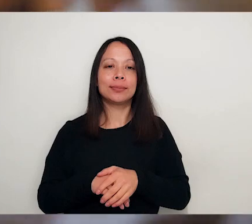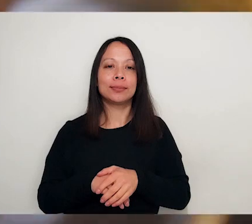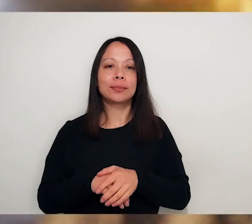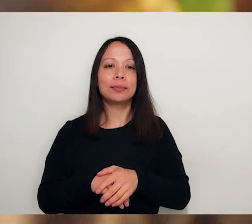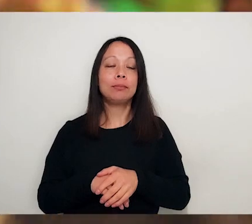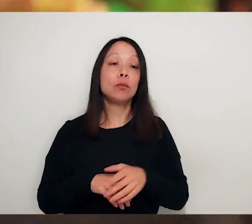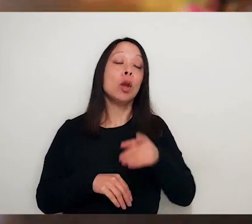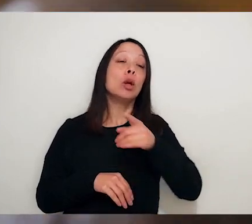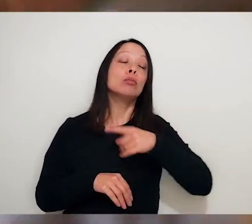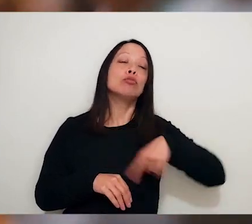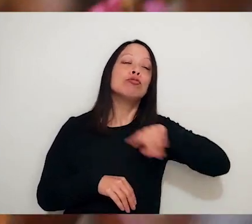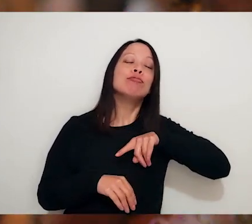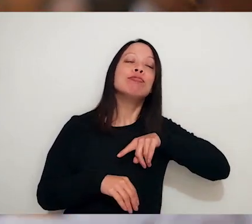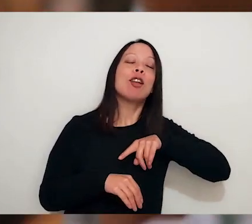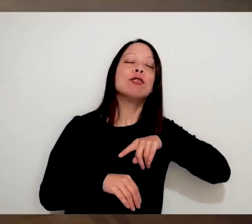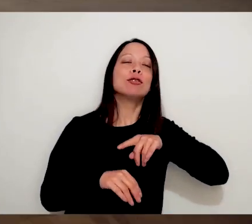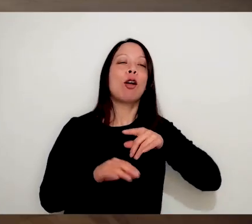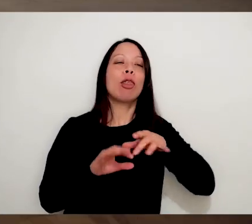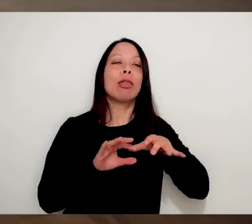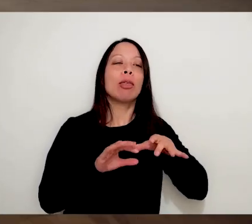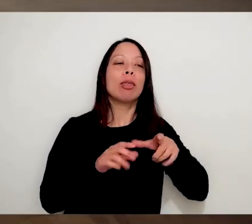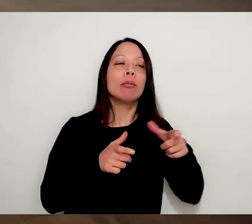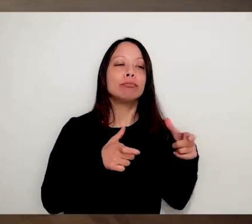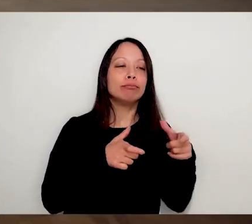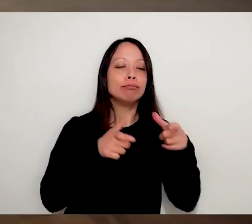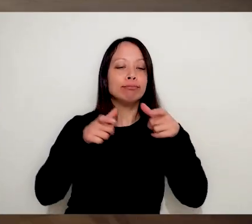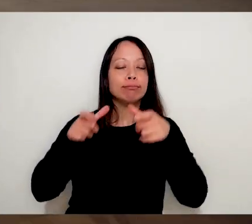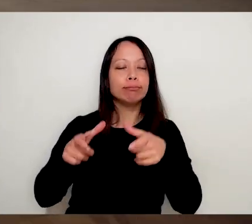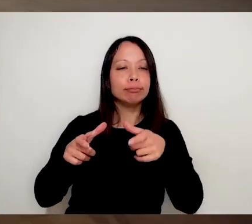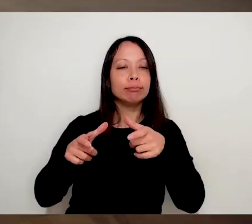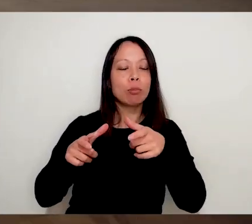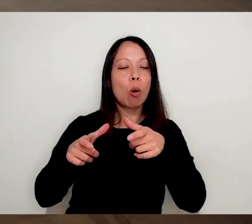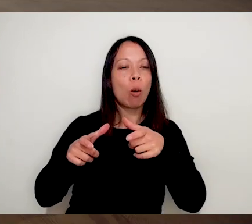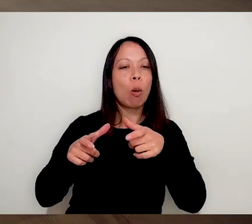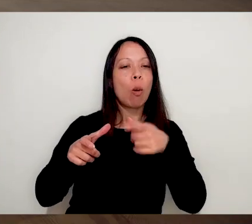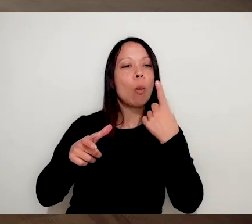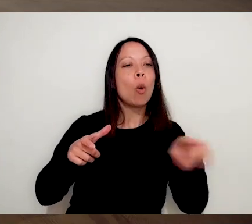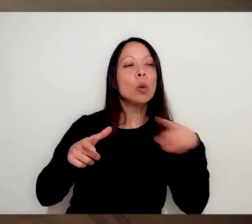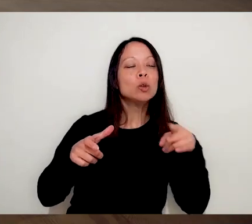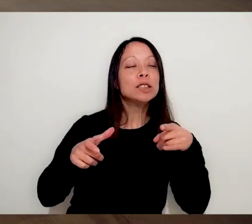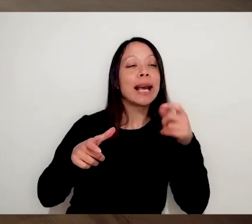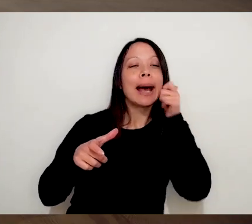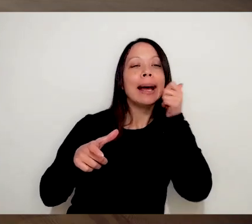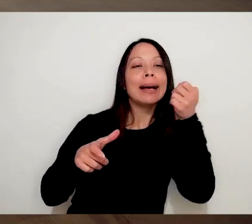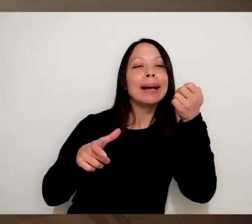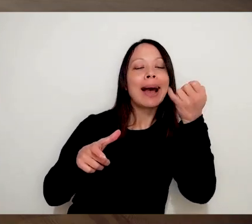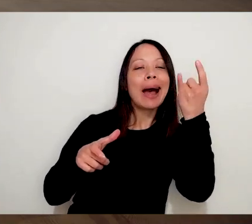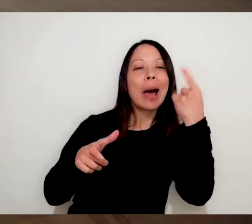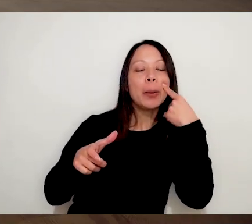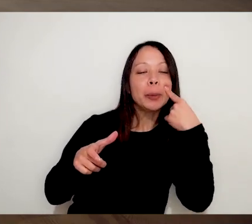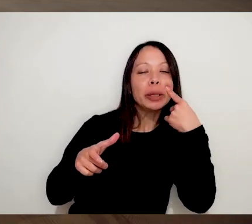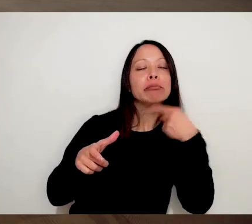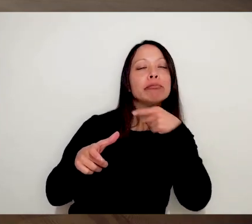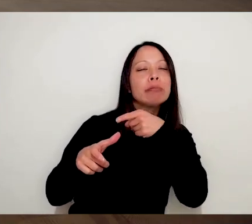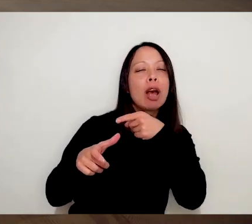sombrero baila con un joven. Llevamos la música que Gaby había armado. Y ahí como, no, bueno, esto no es Morenada.